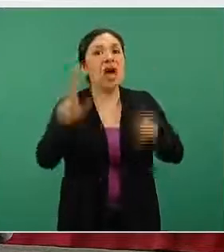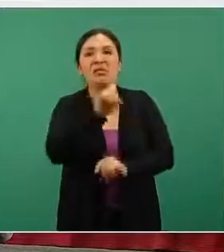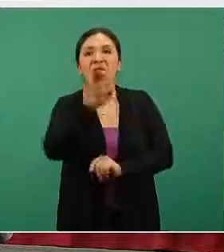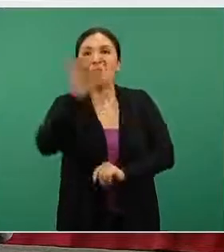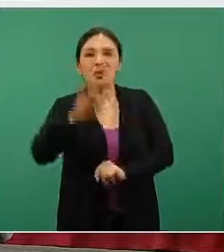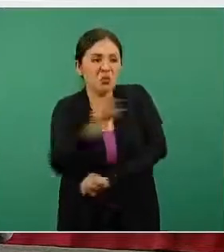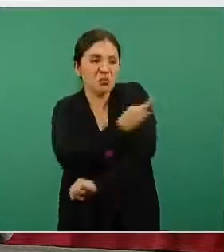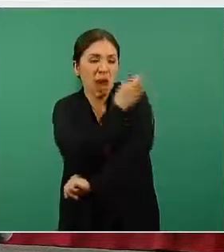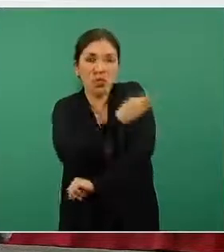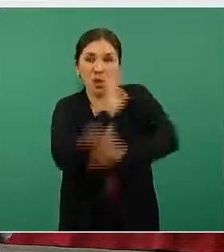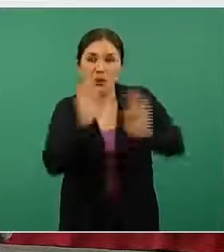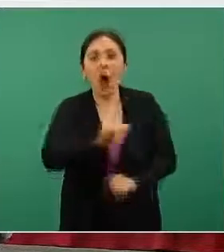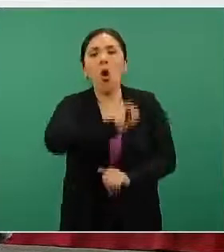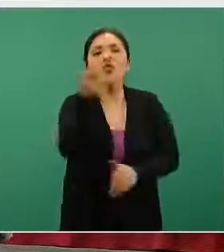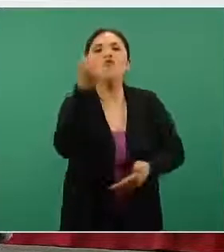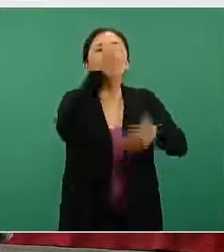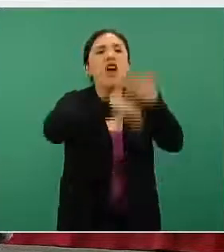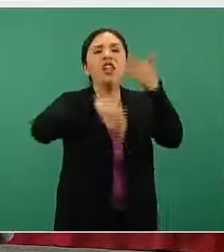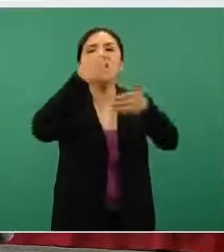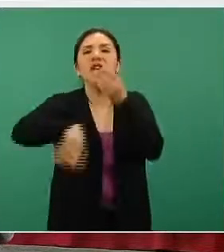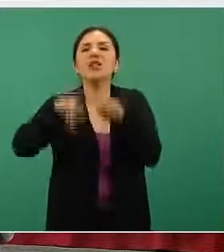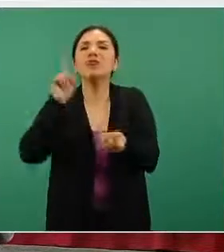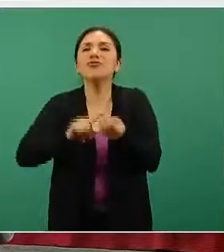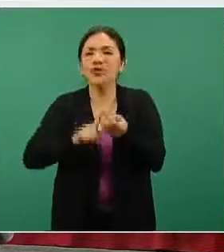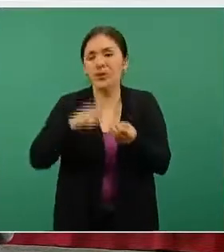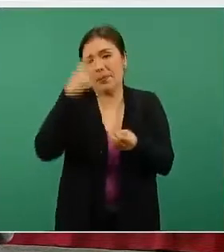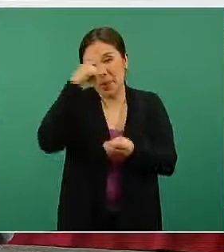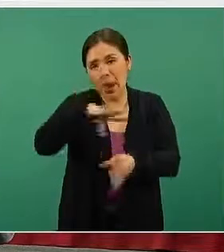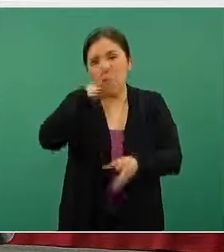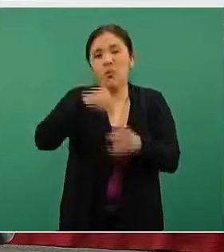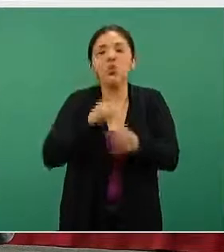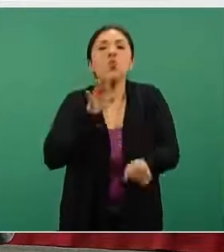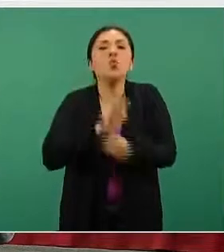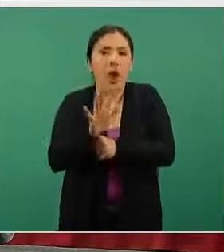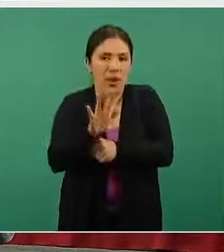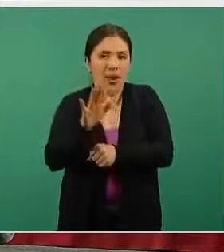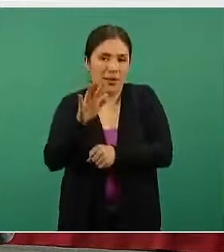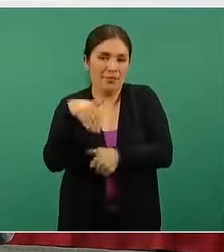dónde se está en proceso y cuál es la cobertura final alcanzada.